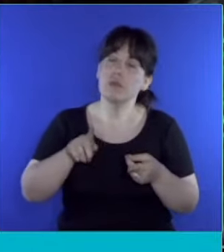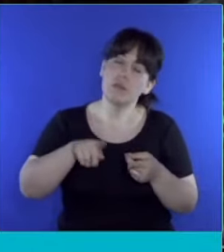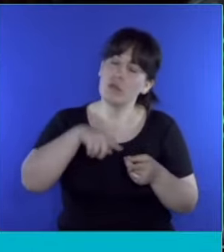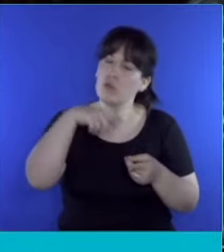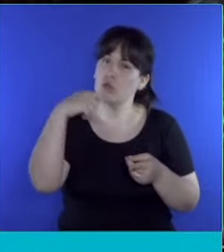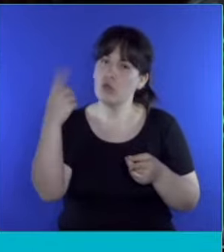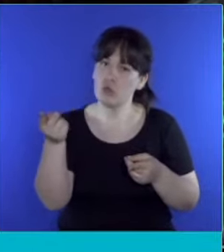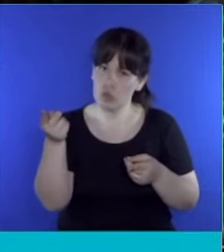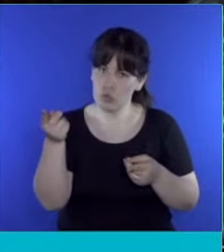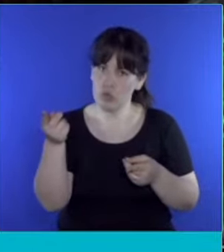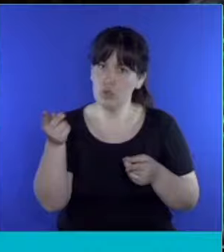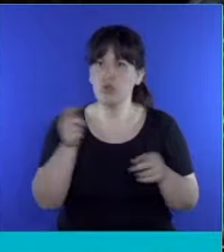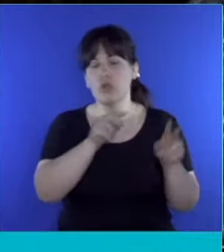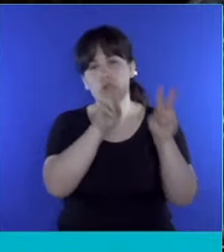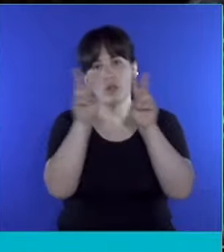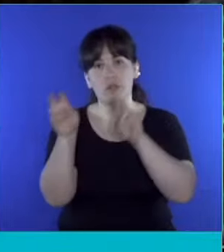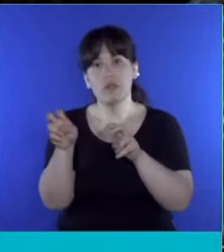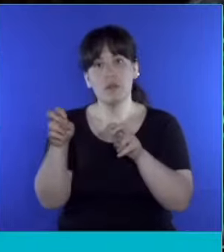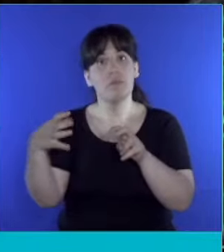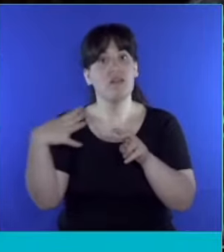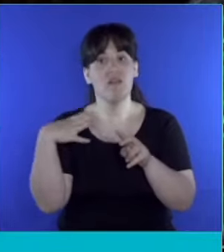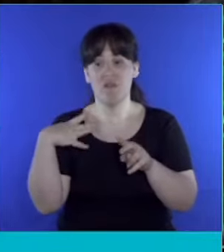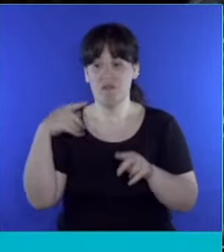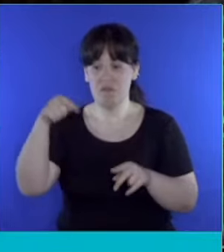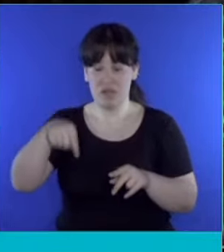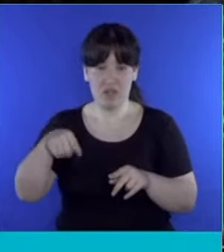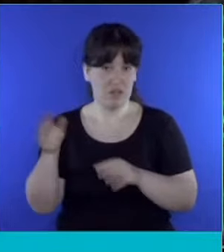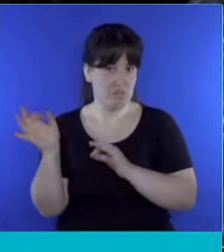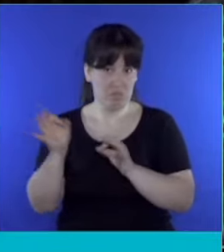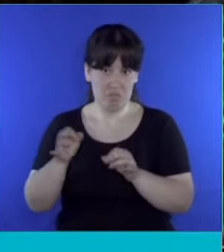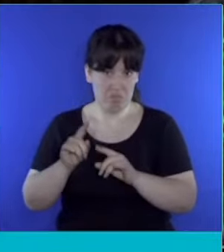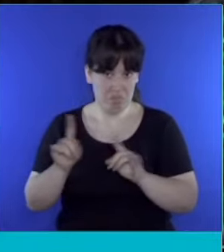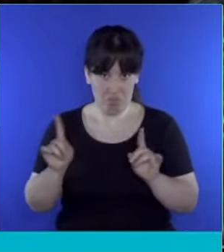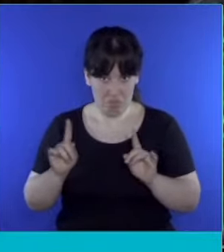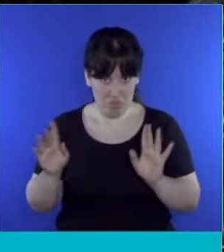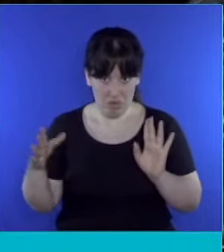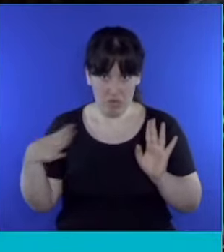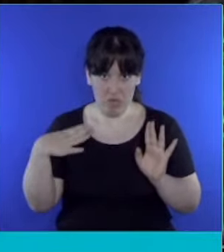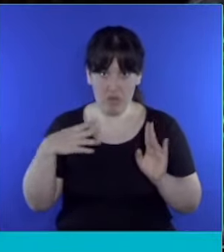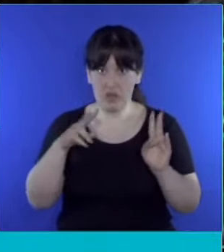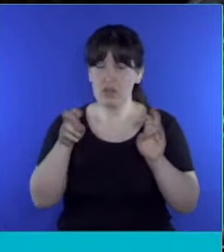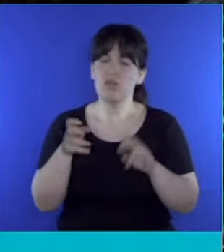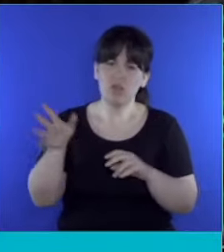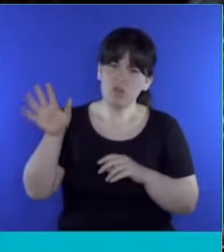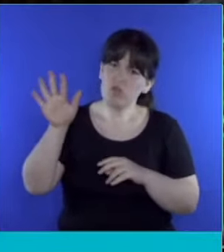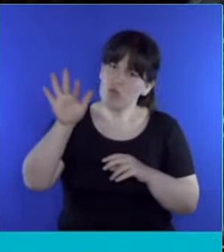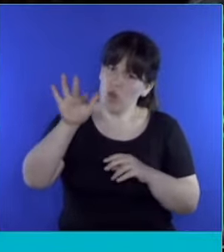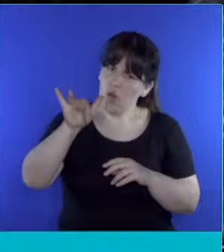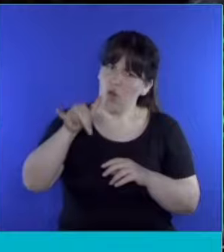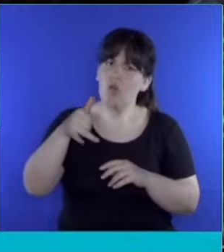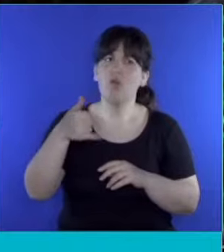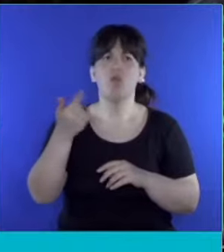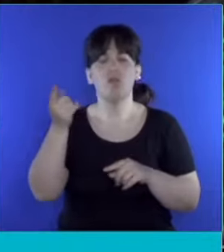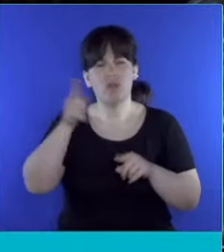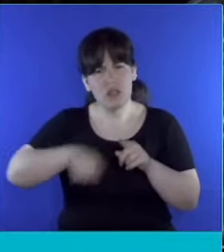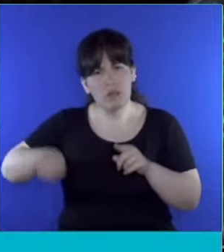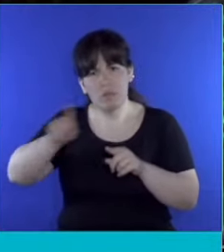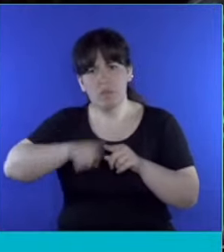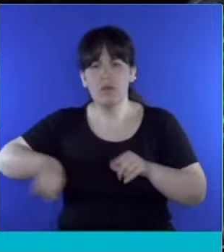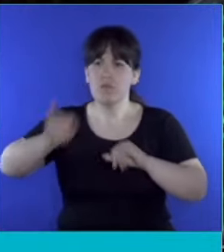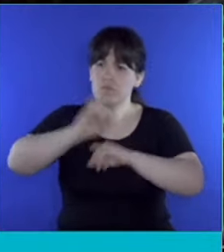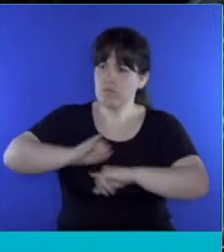tema que no ha llegado a esta legislatura, a pesar de que está todos los días, en todos los medios,